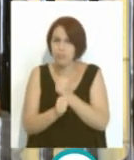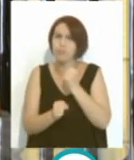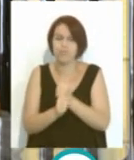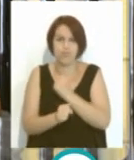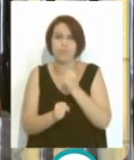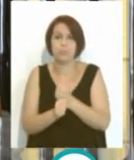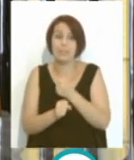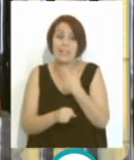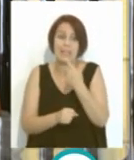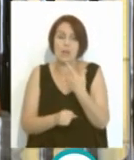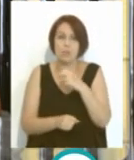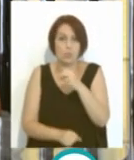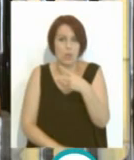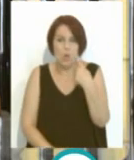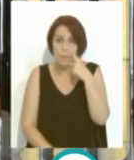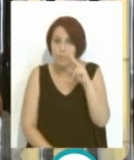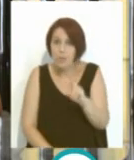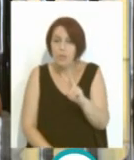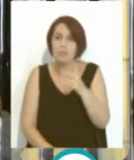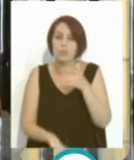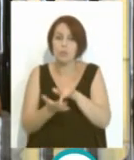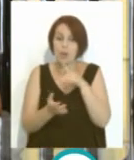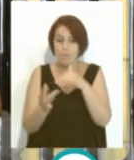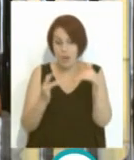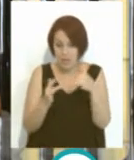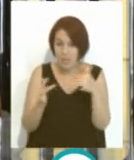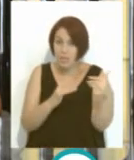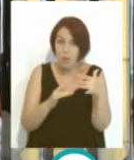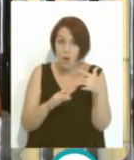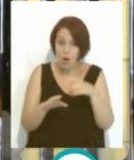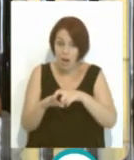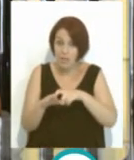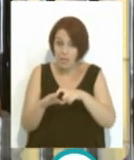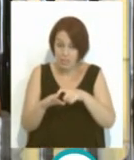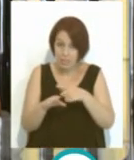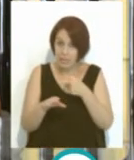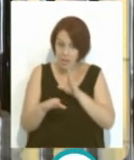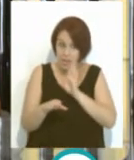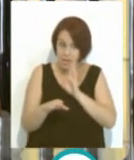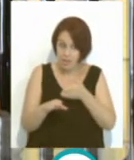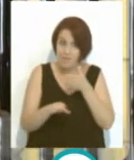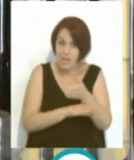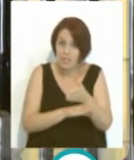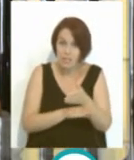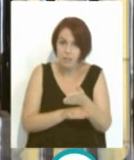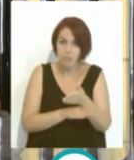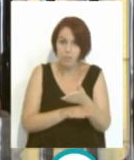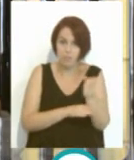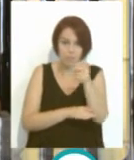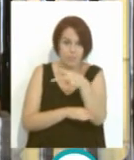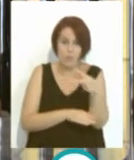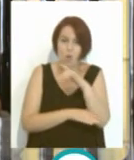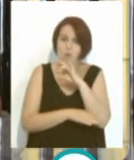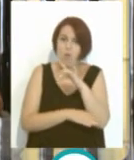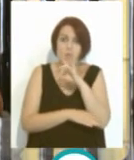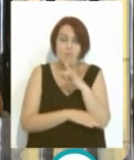y bueno, y es lo que te digo, el resultado se ve cuando tú vas a ver un partido de estas características, y es que sale muchas veces mejor, sale